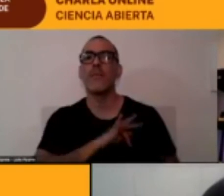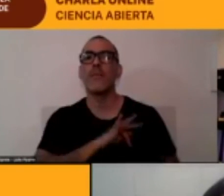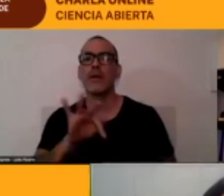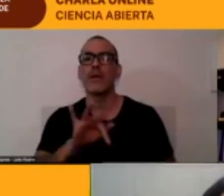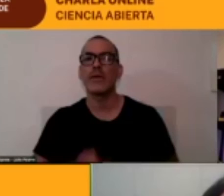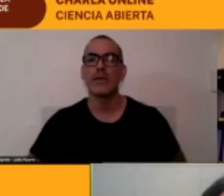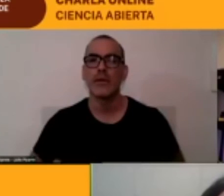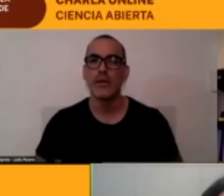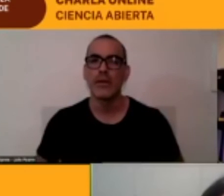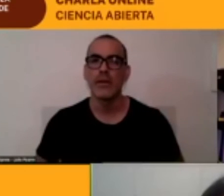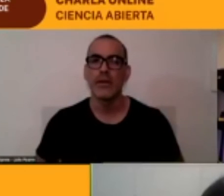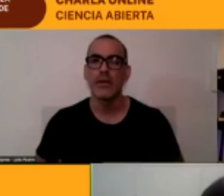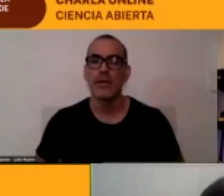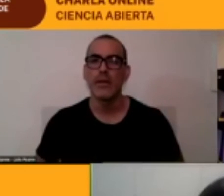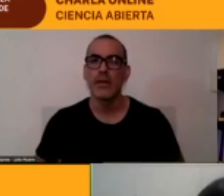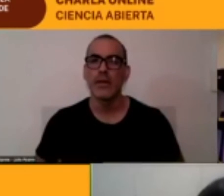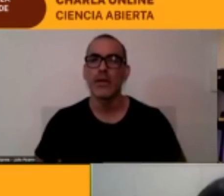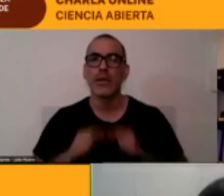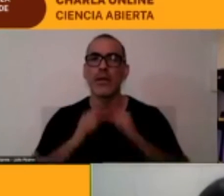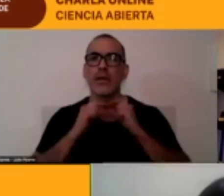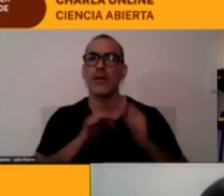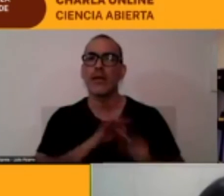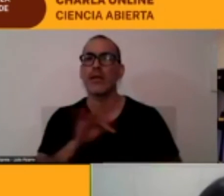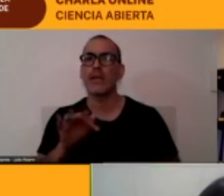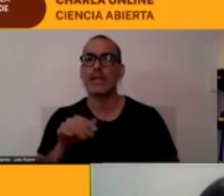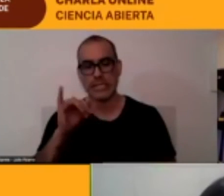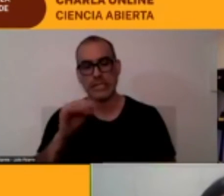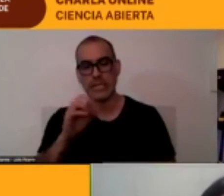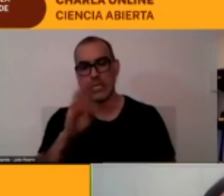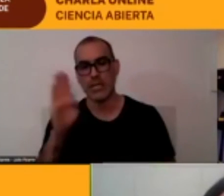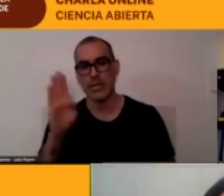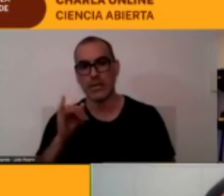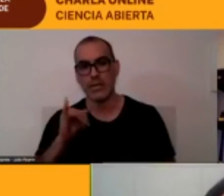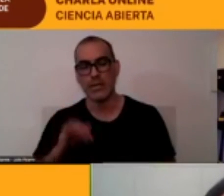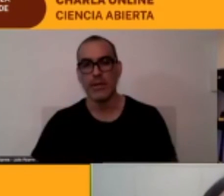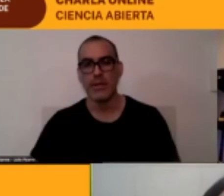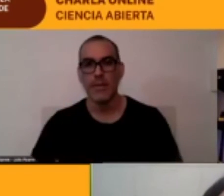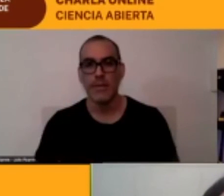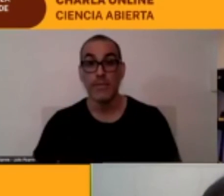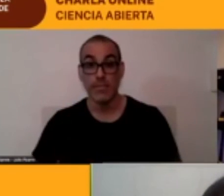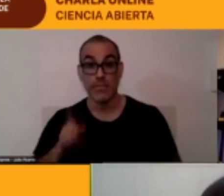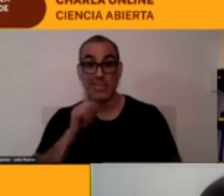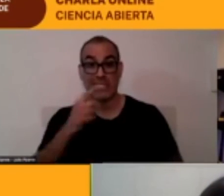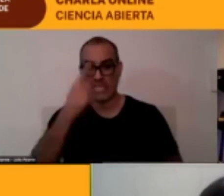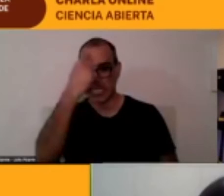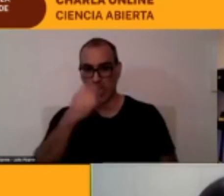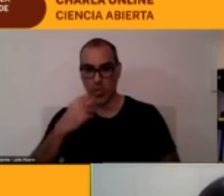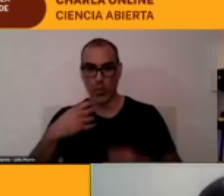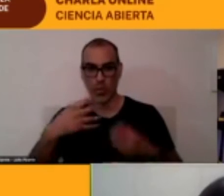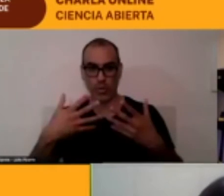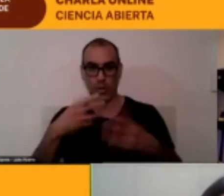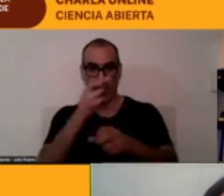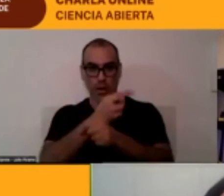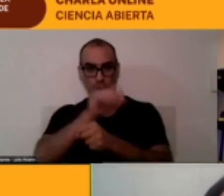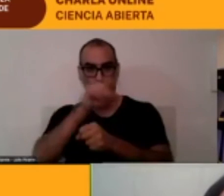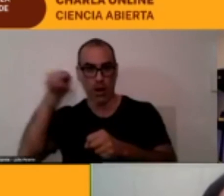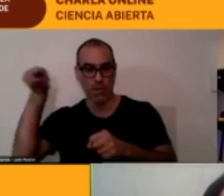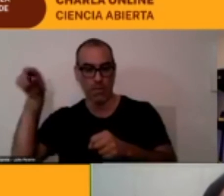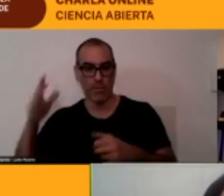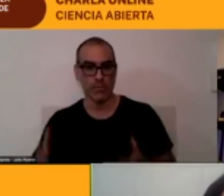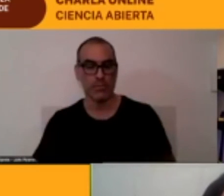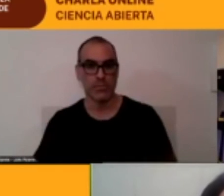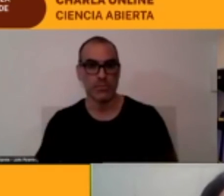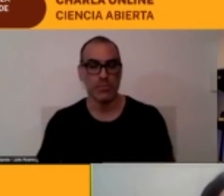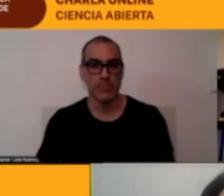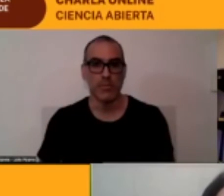el padre francés obviamente él tenía el museo de San Pedro de Atacama y él qué